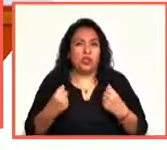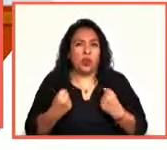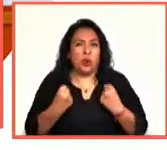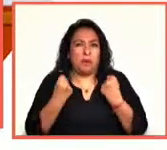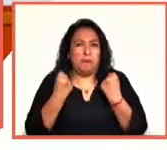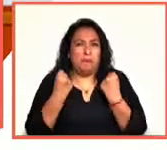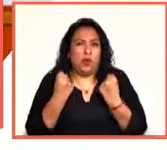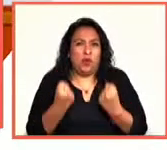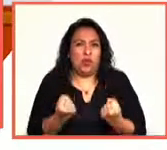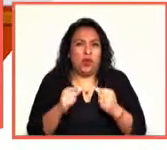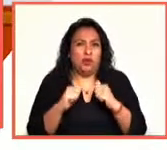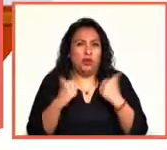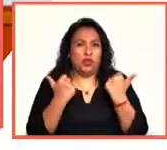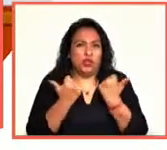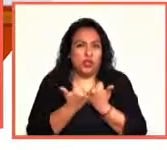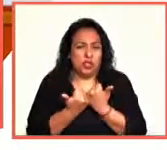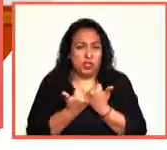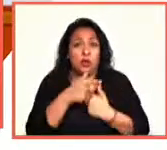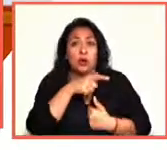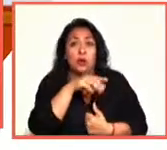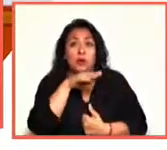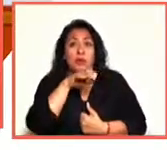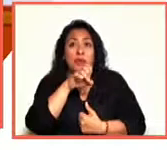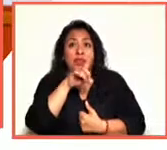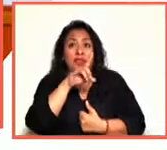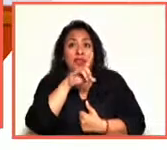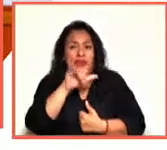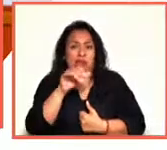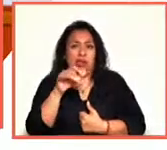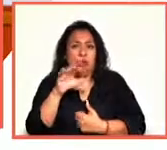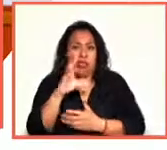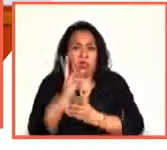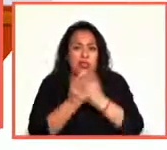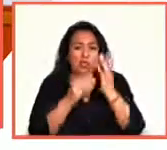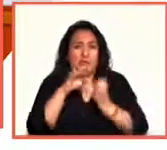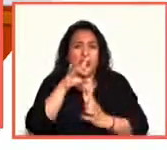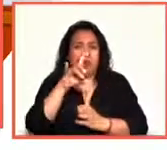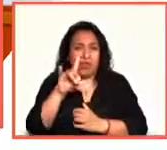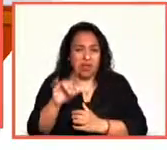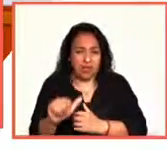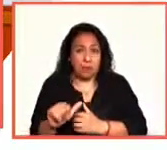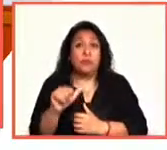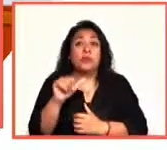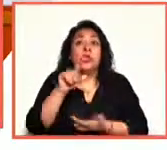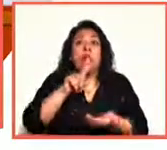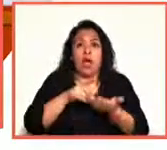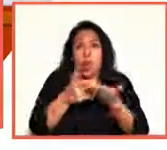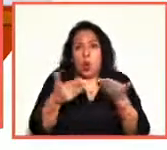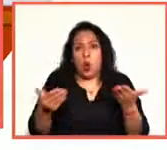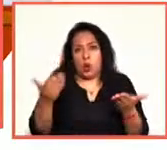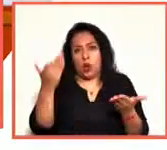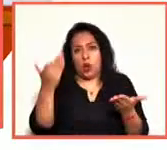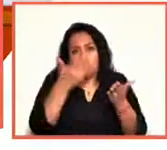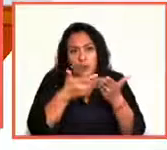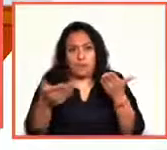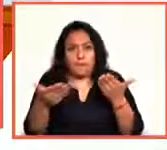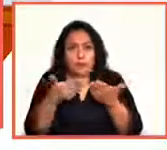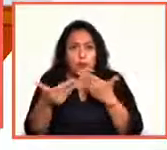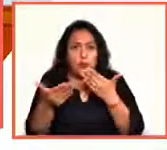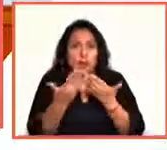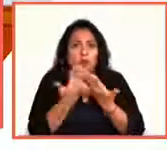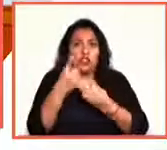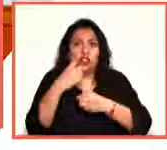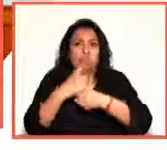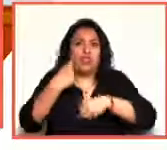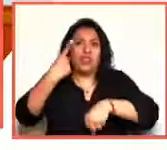la asociación. Medellín, el exilio de Medea, Work in Progress, se desarrolla en la actualidad, en una sociedad enferma y